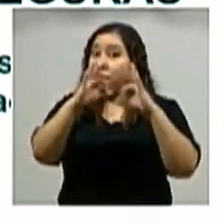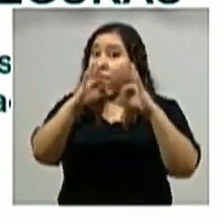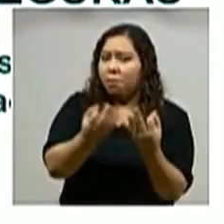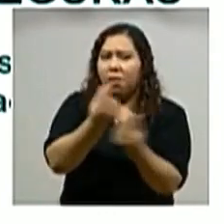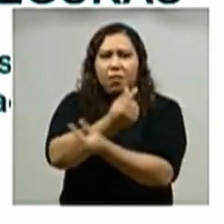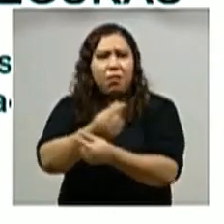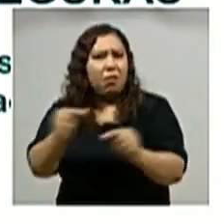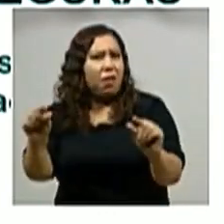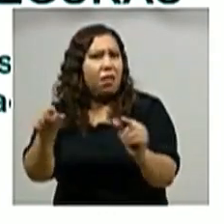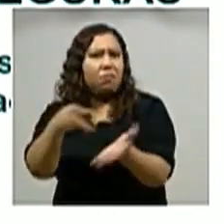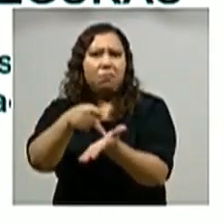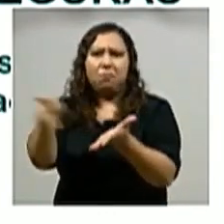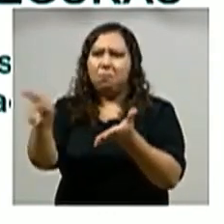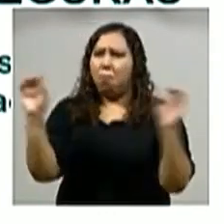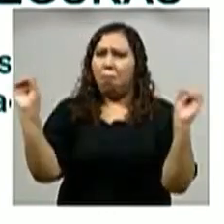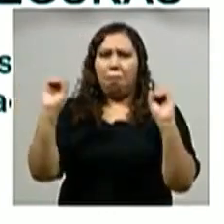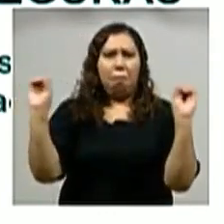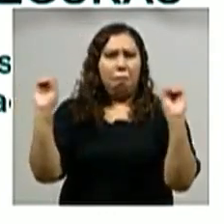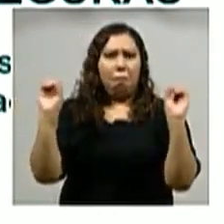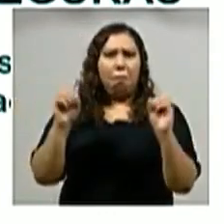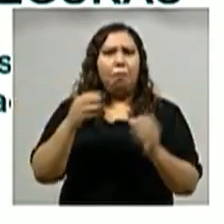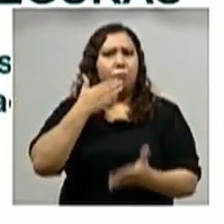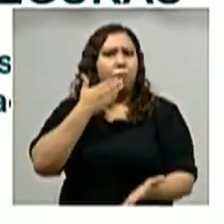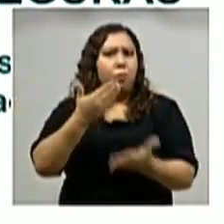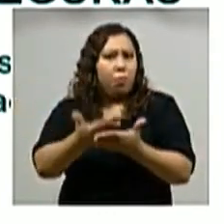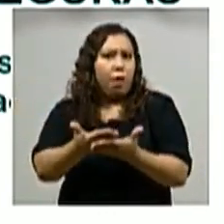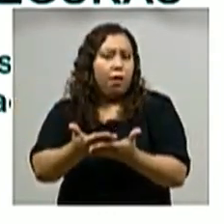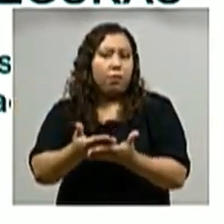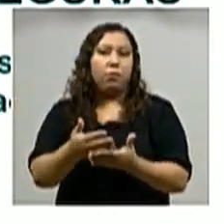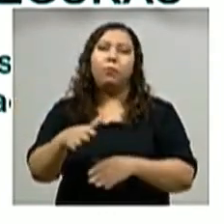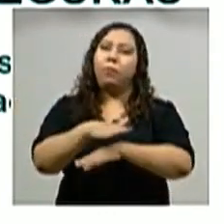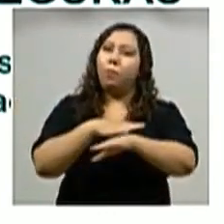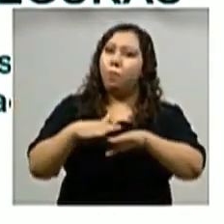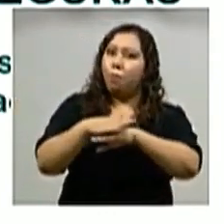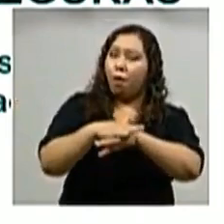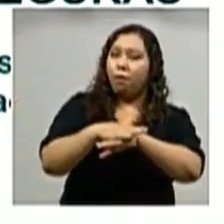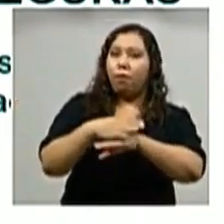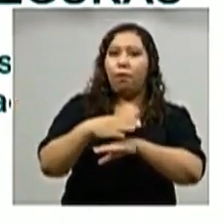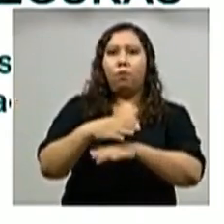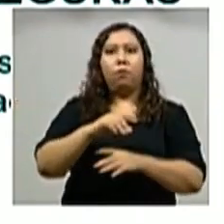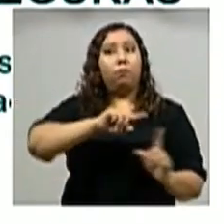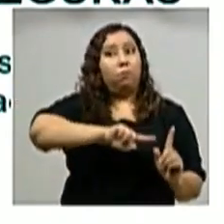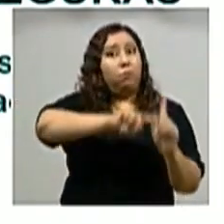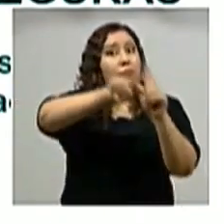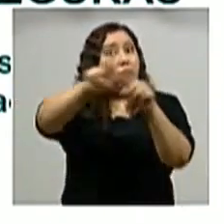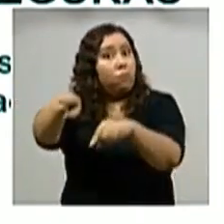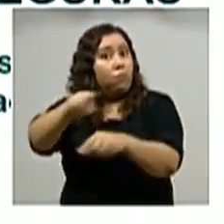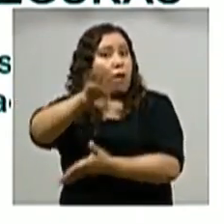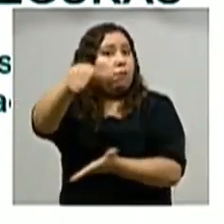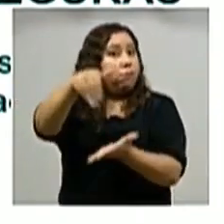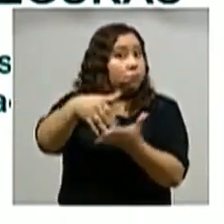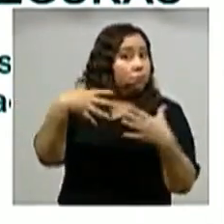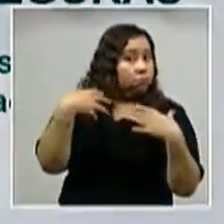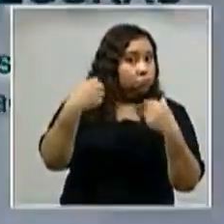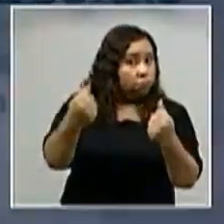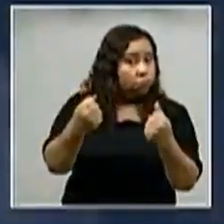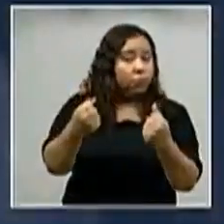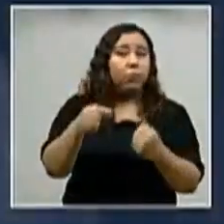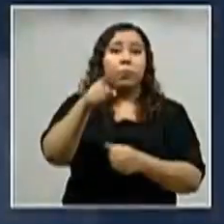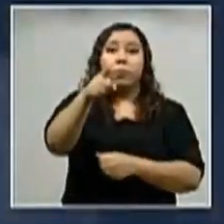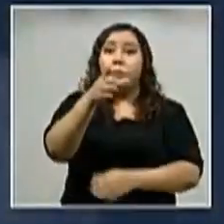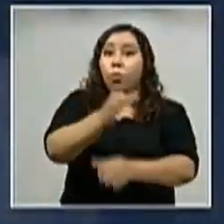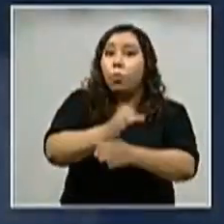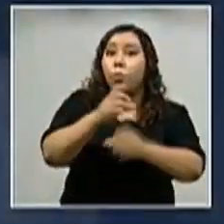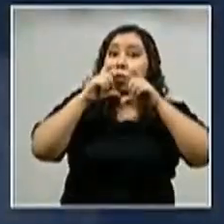seguras. Por favor, asistamos a los establecimientos de salud, siempre cumpliendo todas las medidas de bioseguridad.